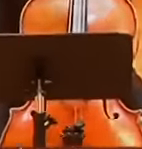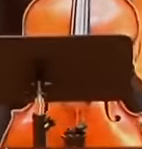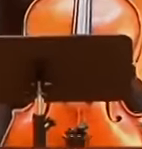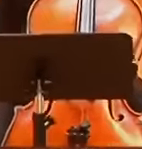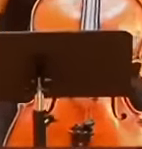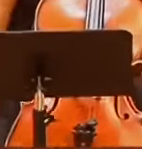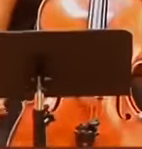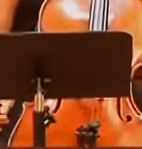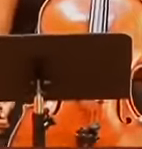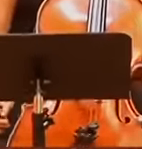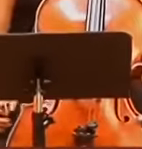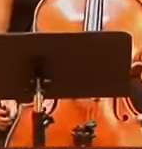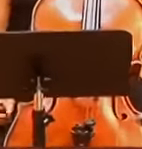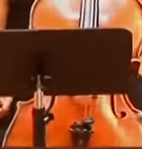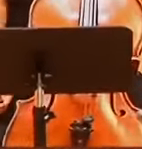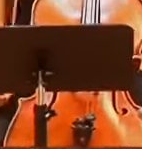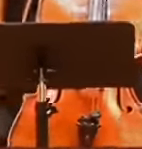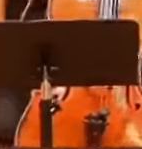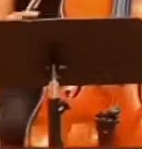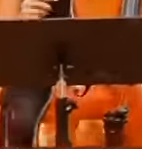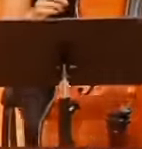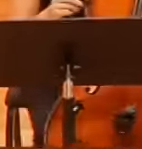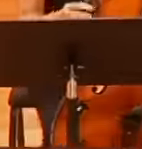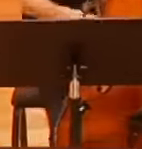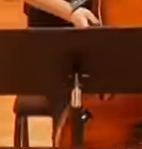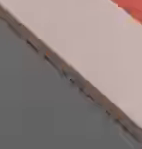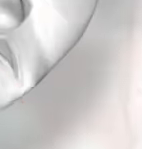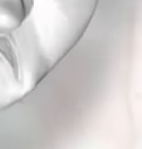Para México al día Rufino Enríquez González